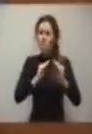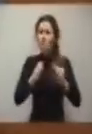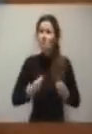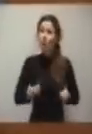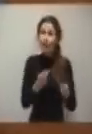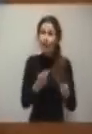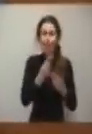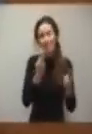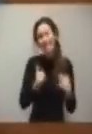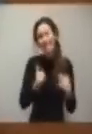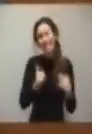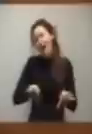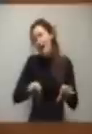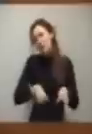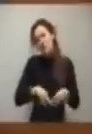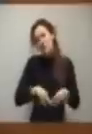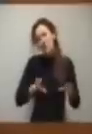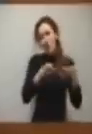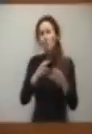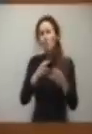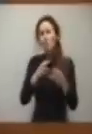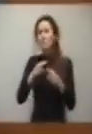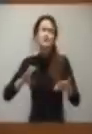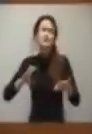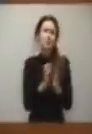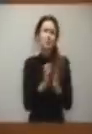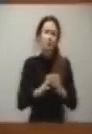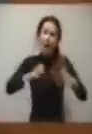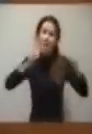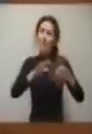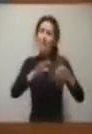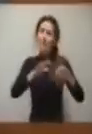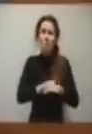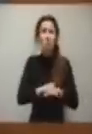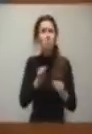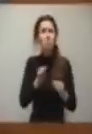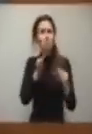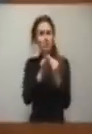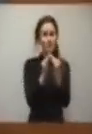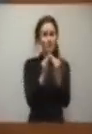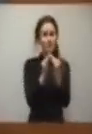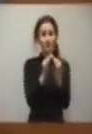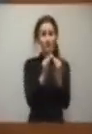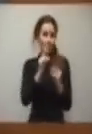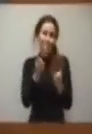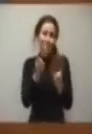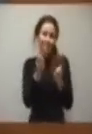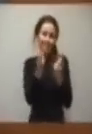absolutamente por todos los grupos de esta Cámara, dada la situación de las cuentas públicas. Por lo tanto, es una